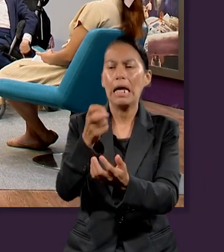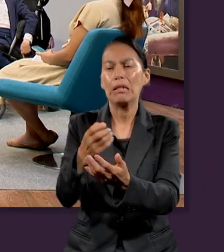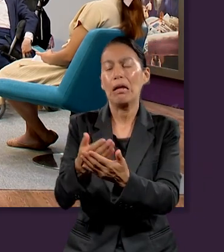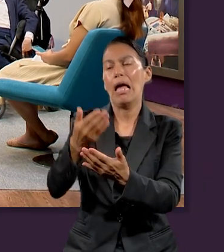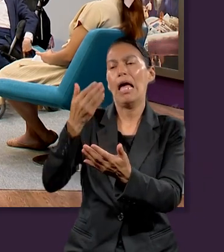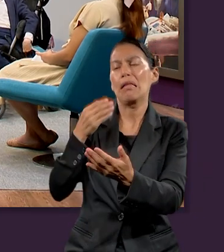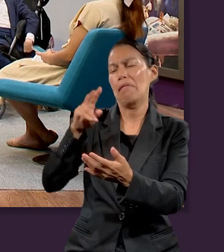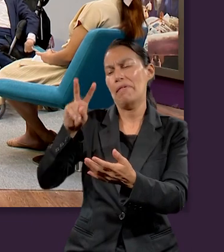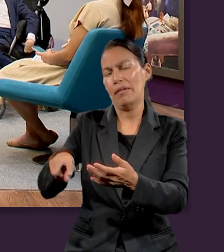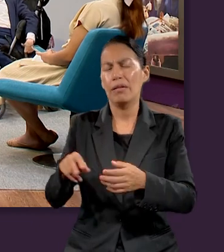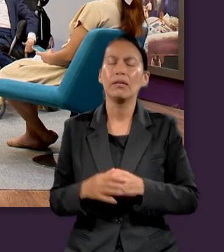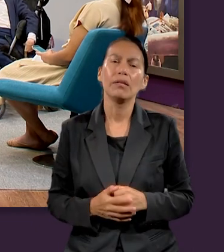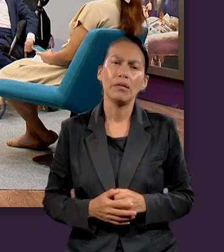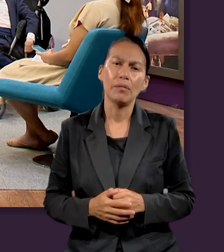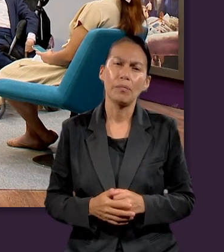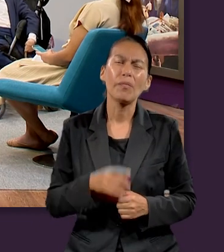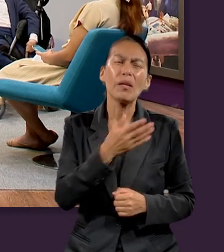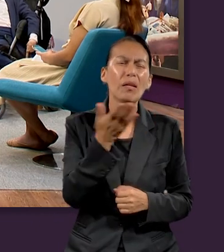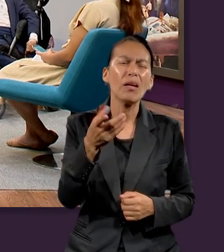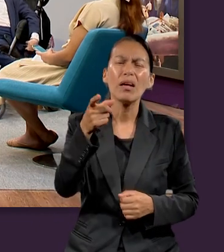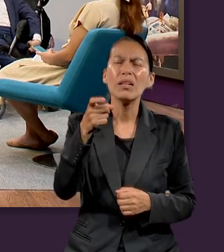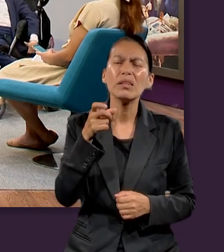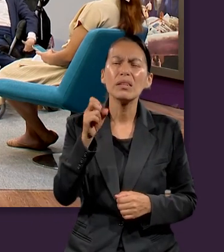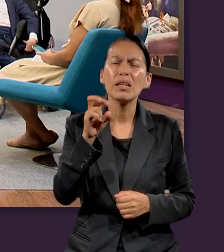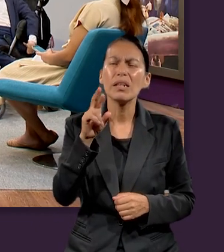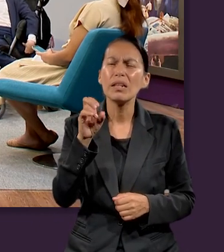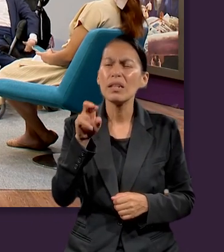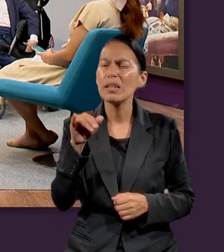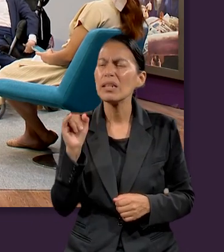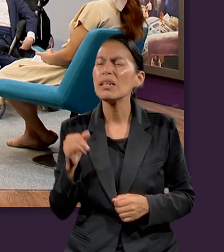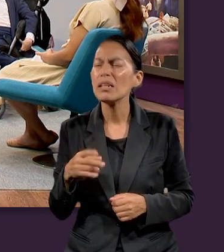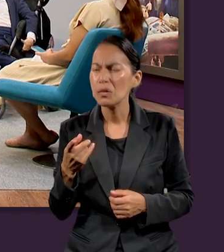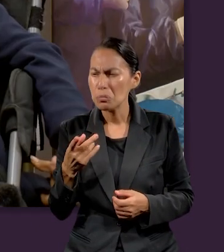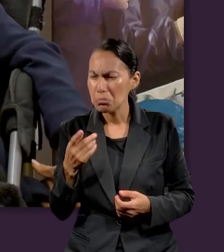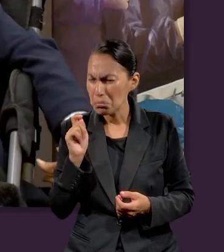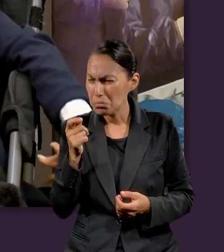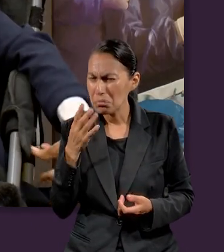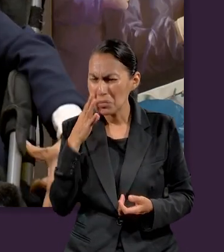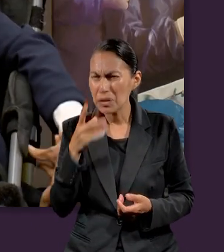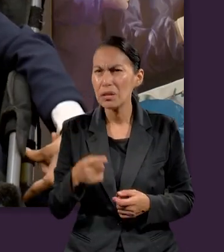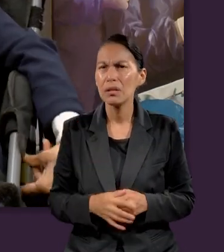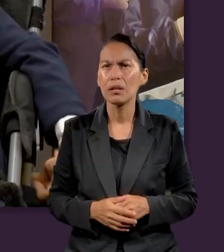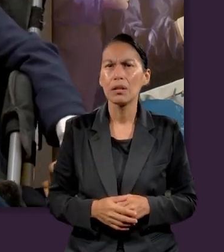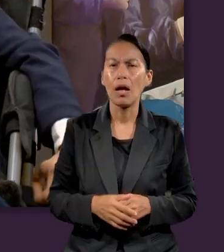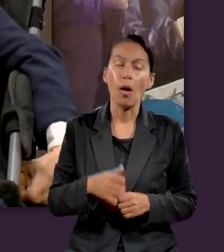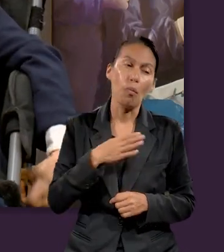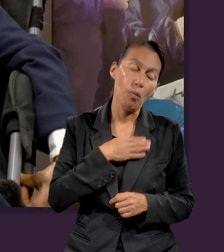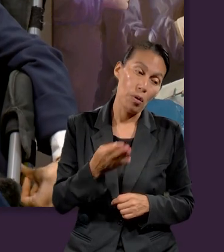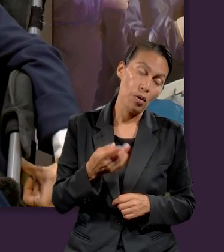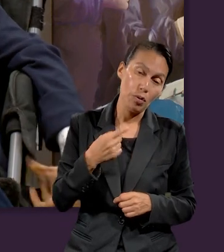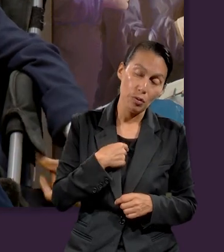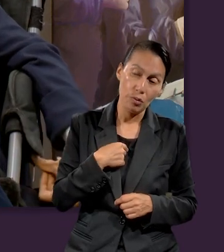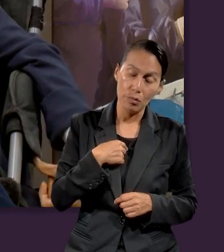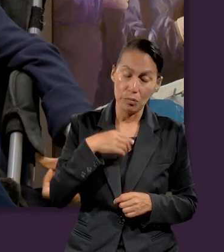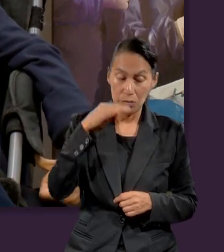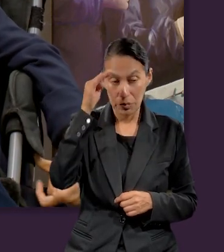¿Cómo lo ves tú, Shareni? Bueno, yo pienso que